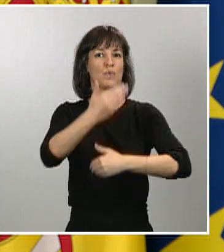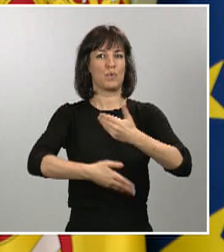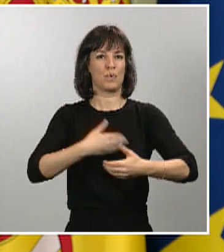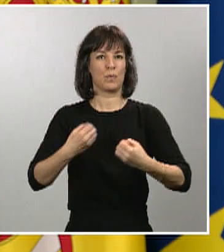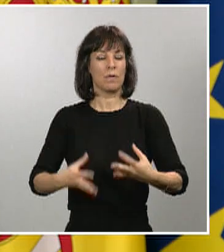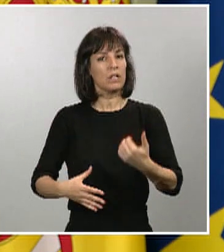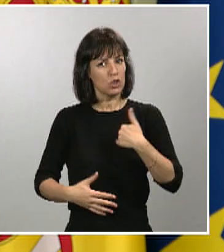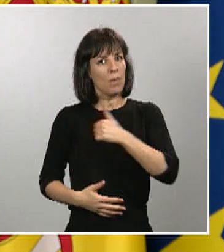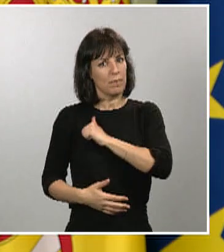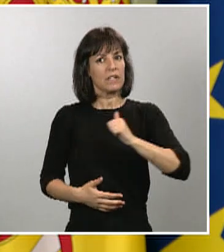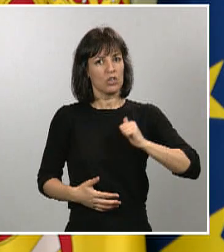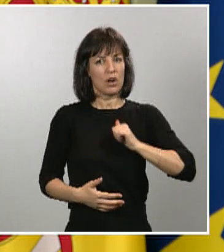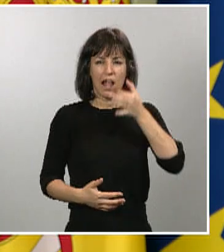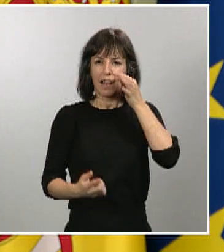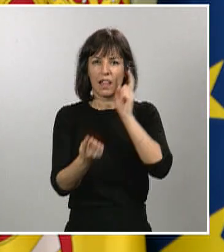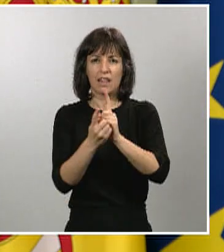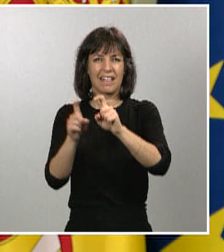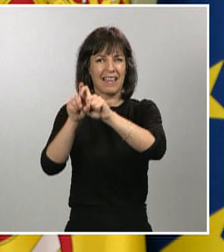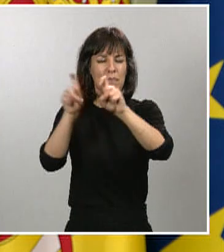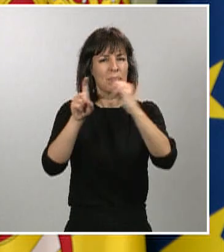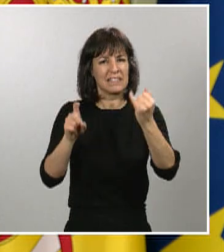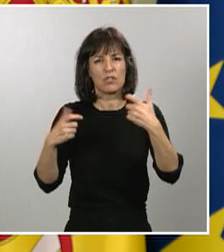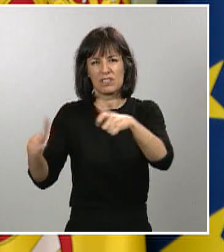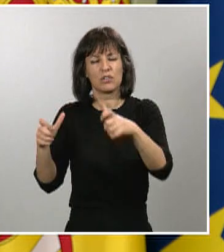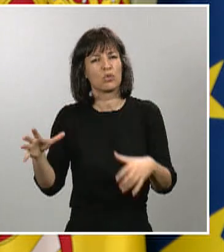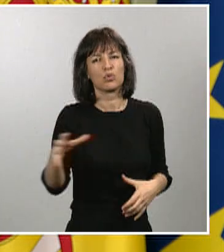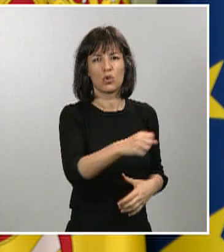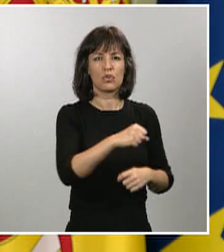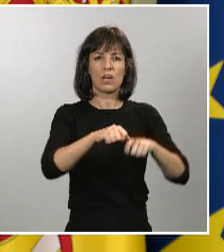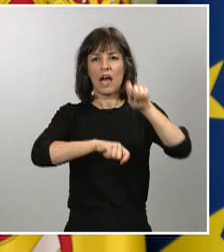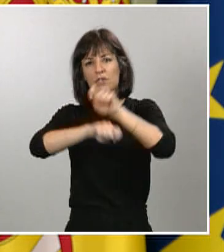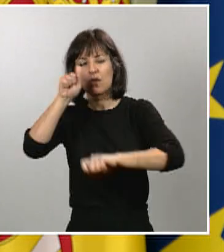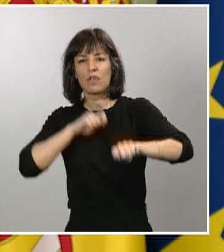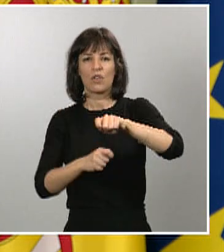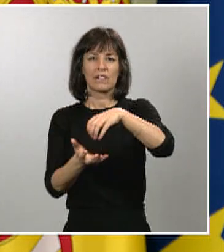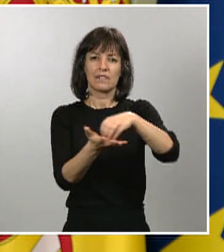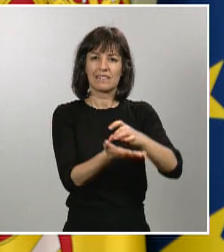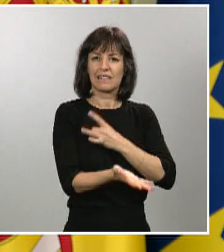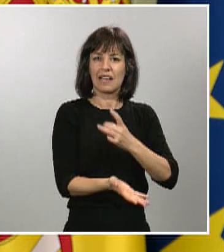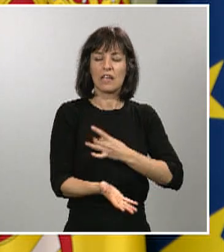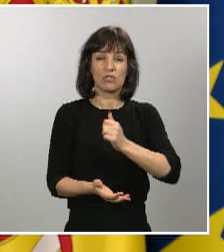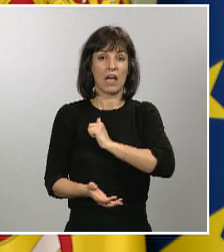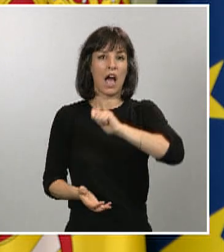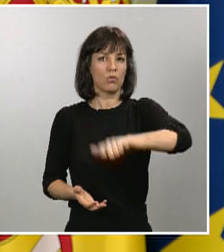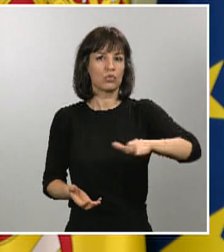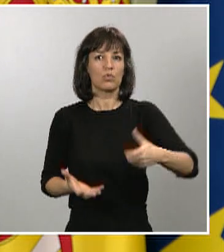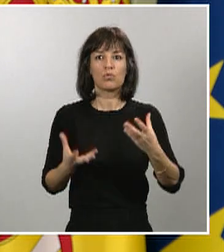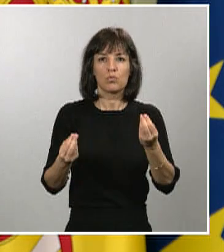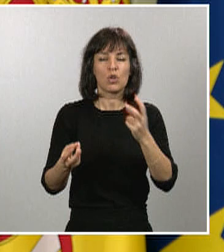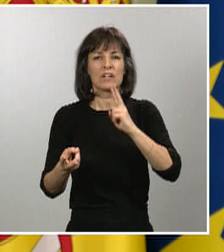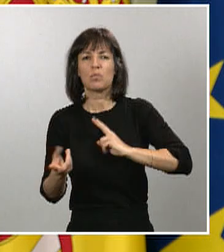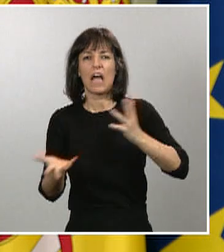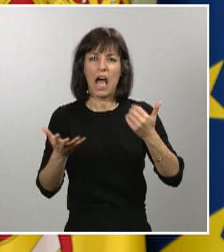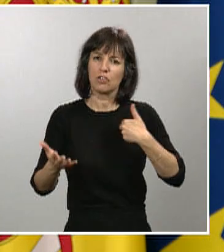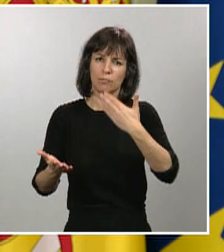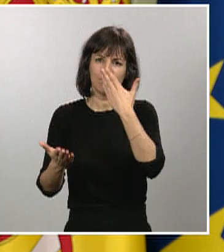a empresarios de todos los sectores, asociaciones, centrales sindicales y a muchos autónomos que buscaban respuesta. Y sé